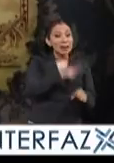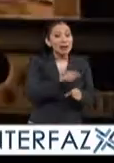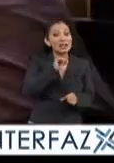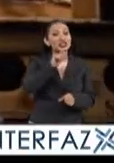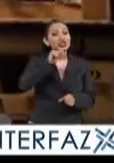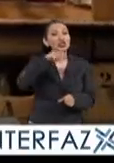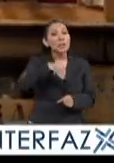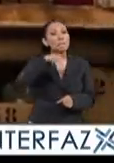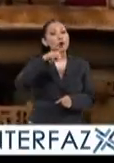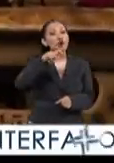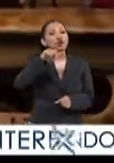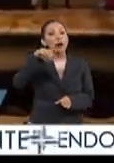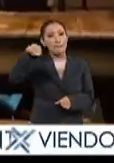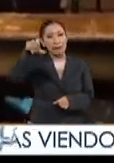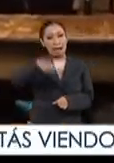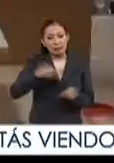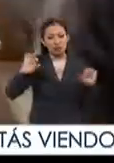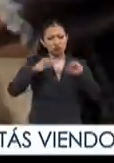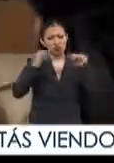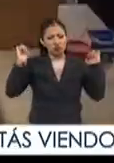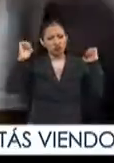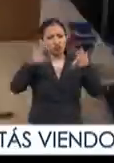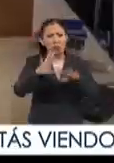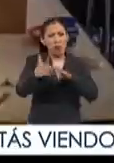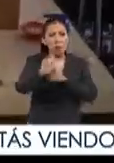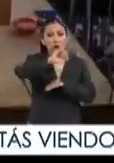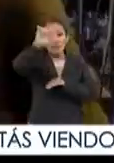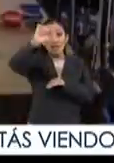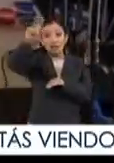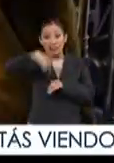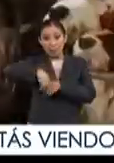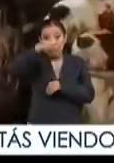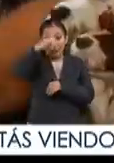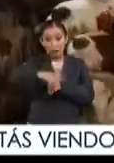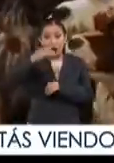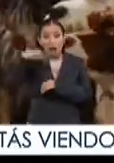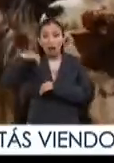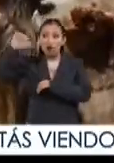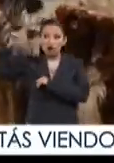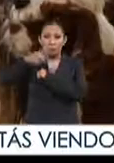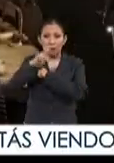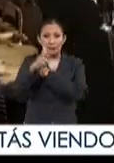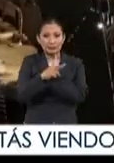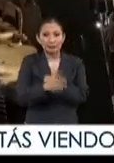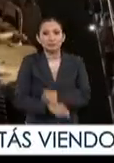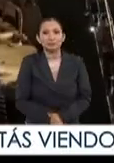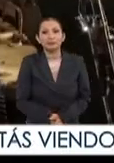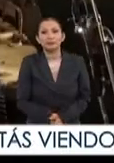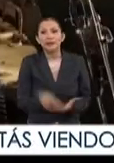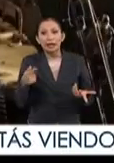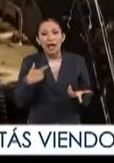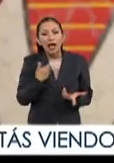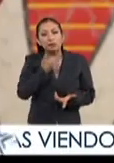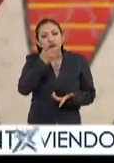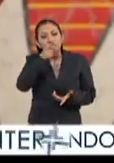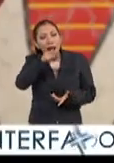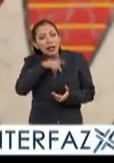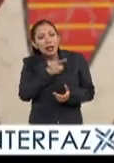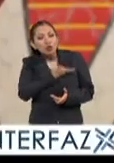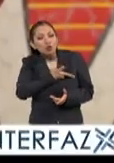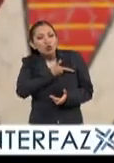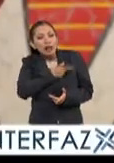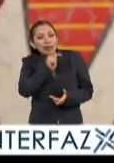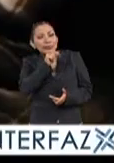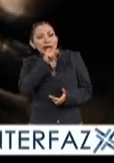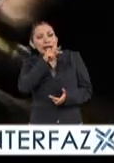stop motion MX reunió este año a profesionales nacionales y talento internacional que han adoptado esta técnica